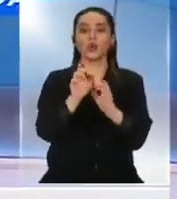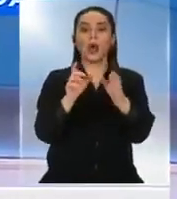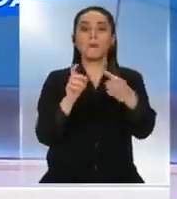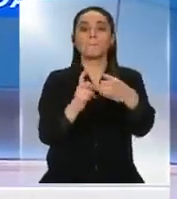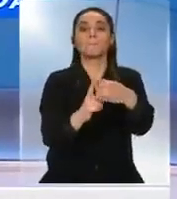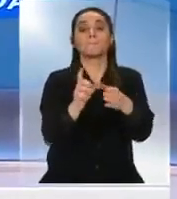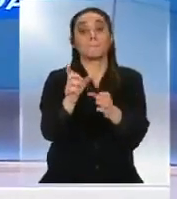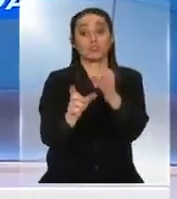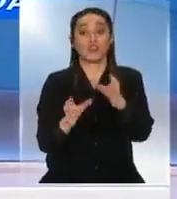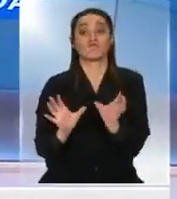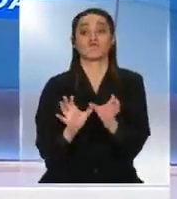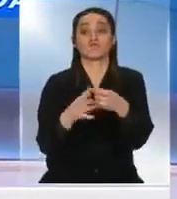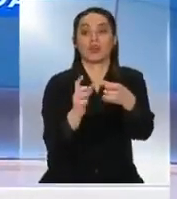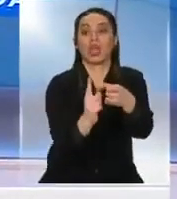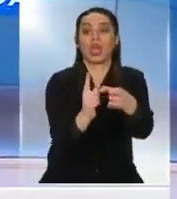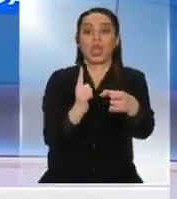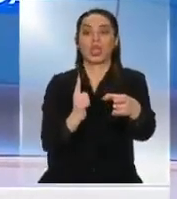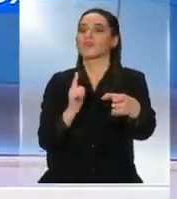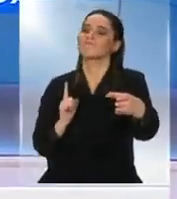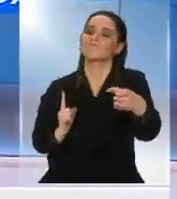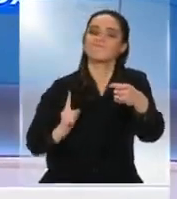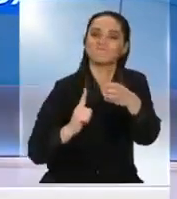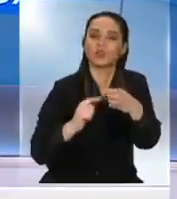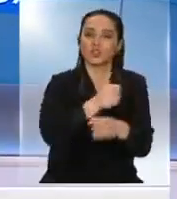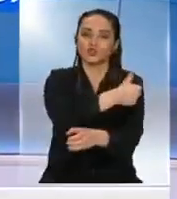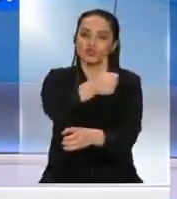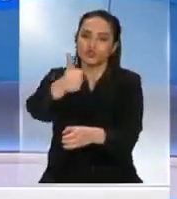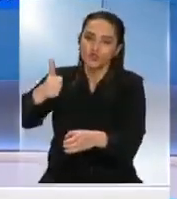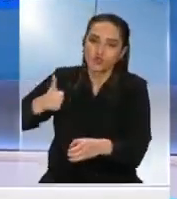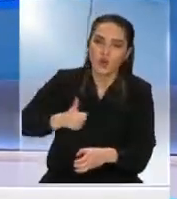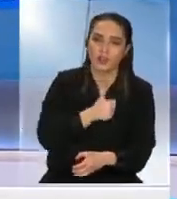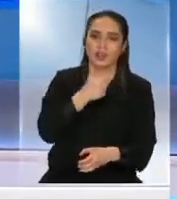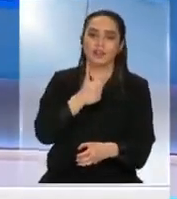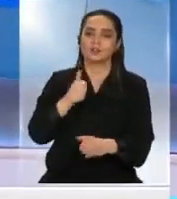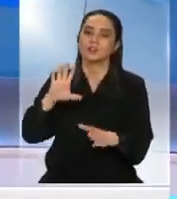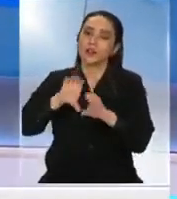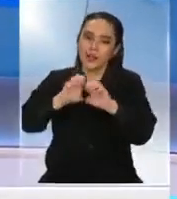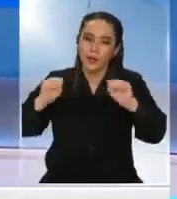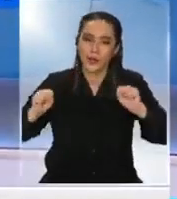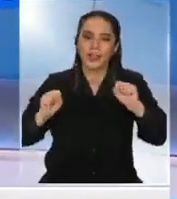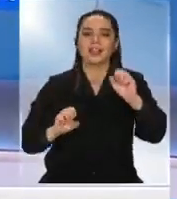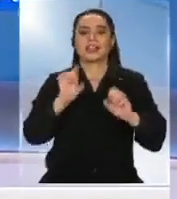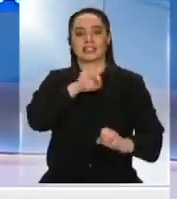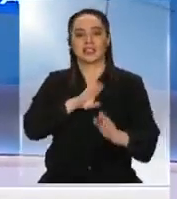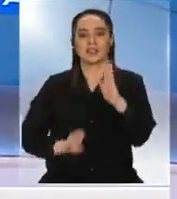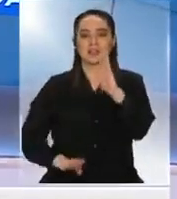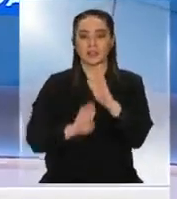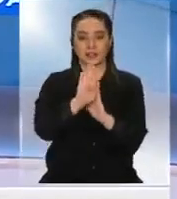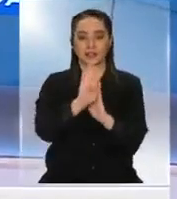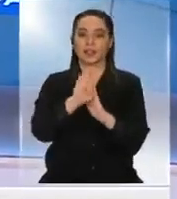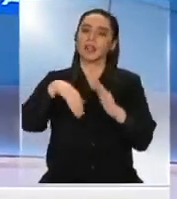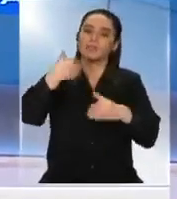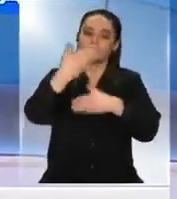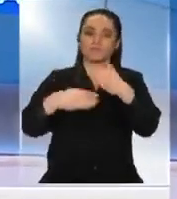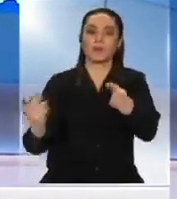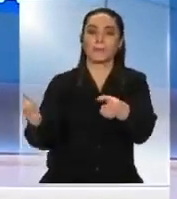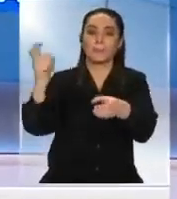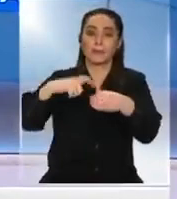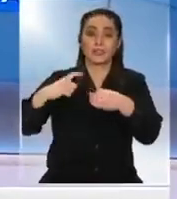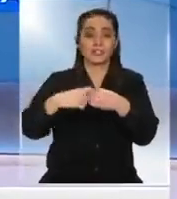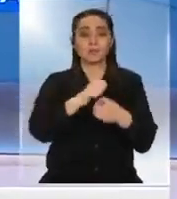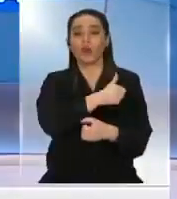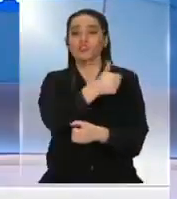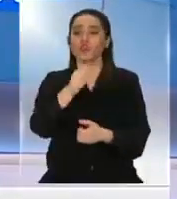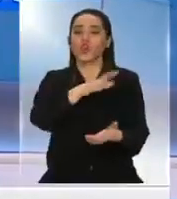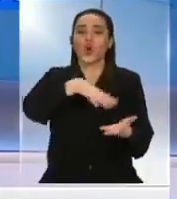y para esto es fundamental que todos y todas y todes nos comprometamos con el desarrollo de nuestro país y participemos en todos los